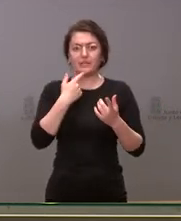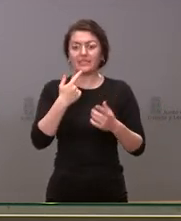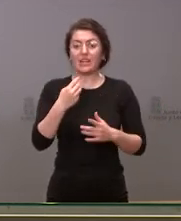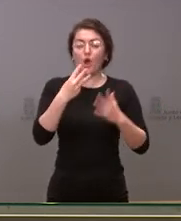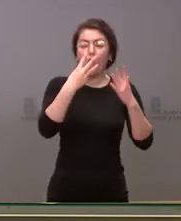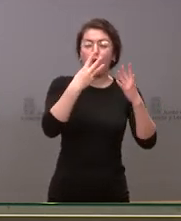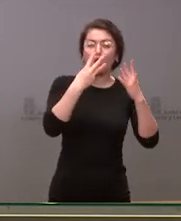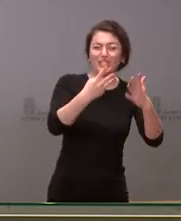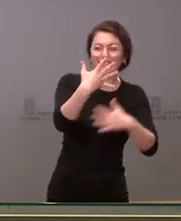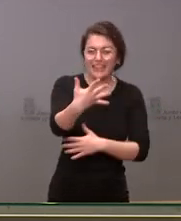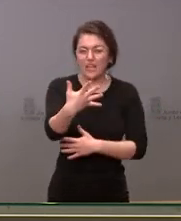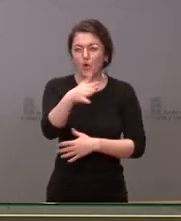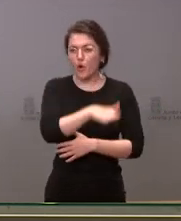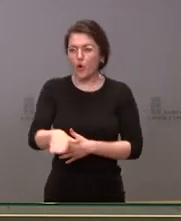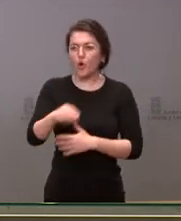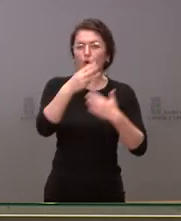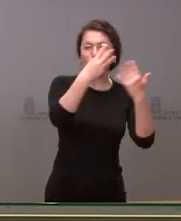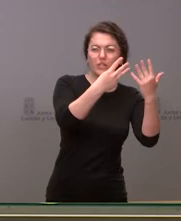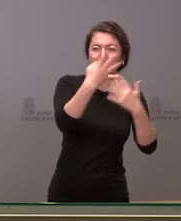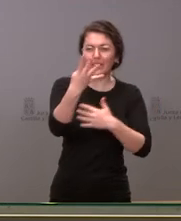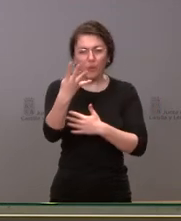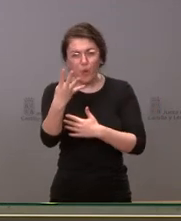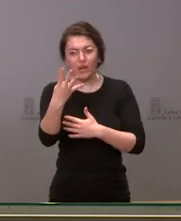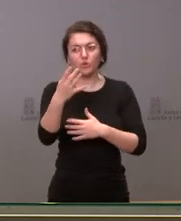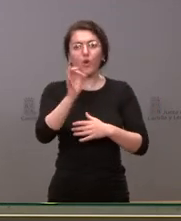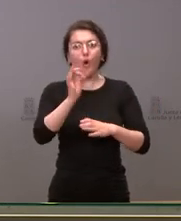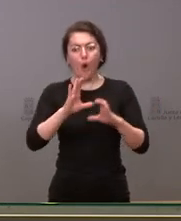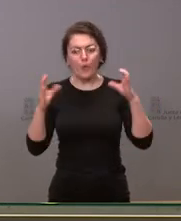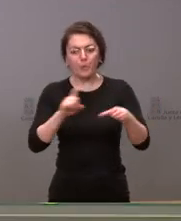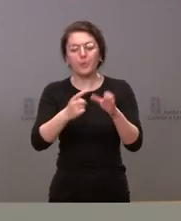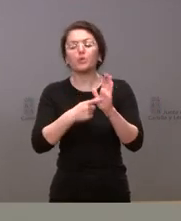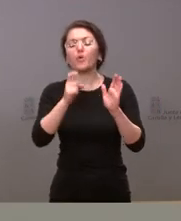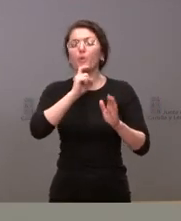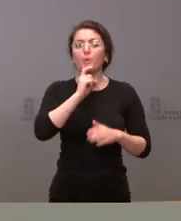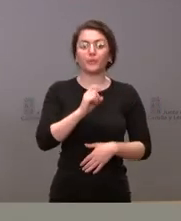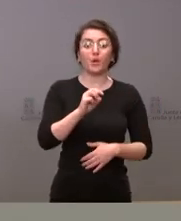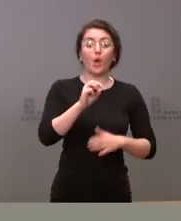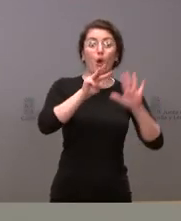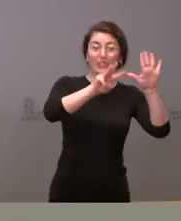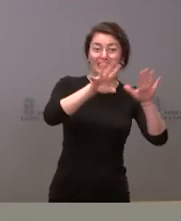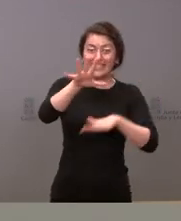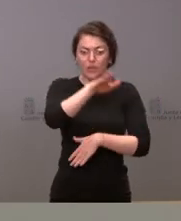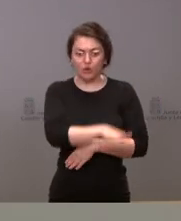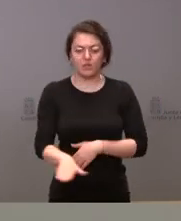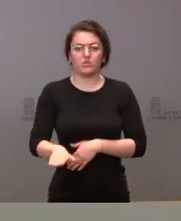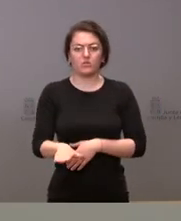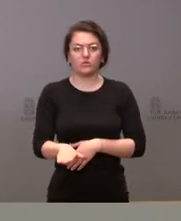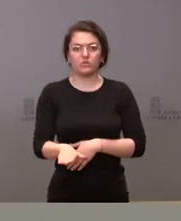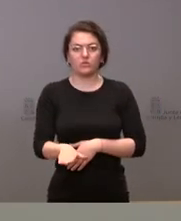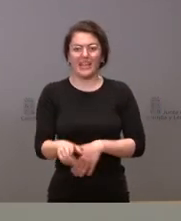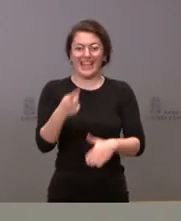si son 84 o es todo el grupo con los adultos procedentes de si les digo son 85 niños son